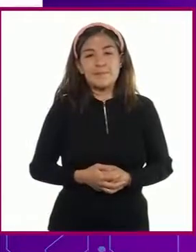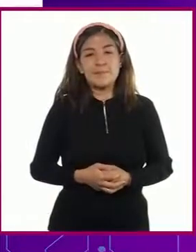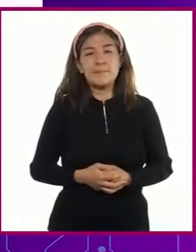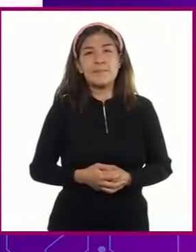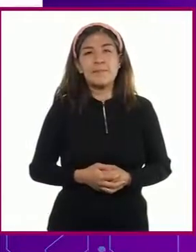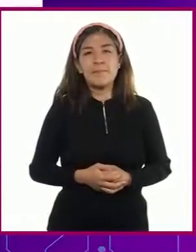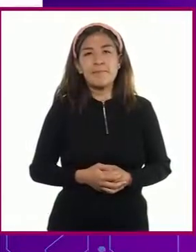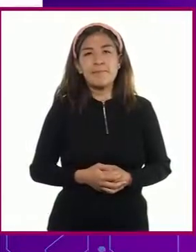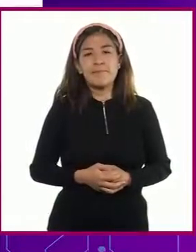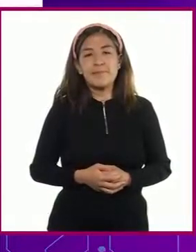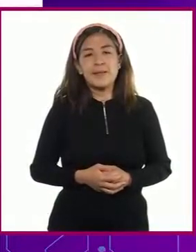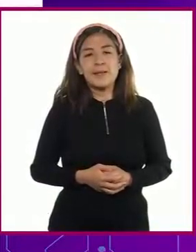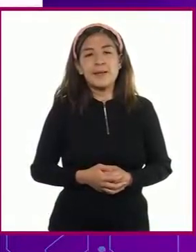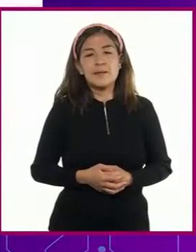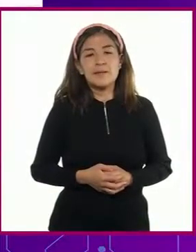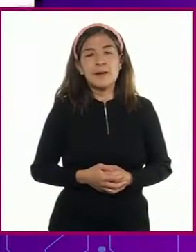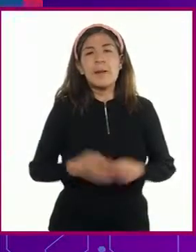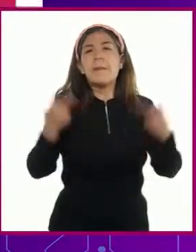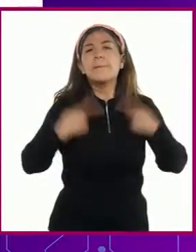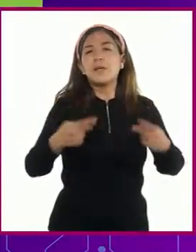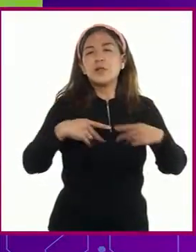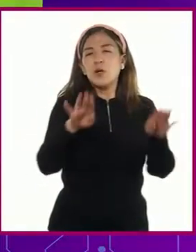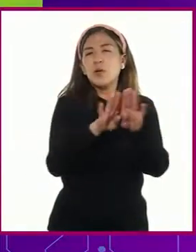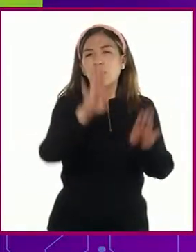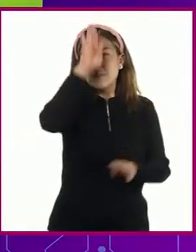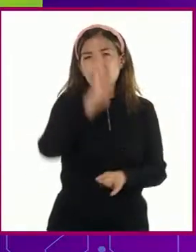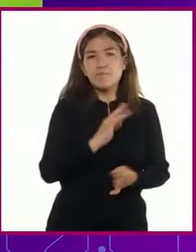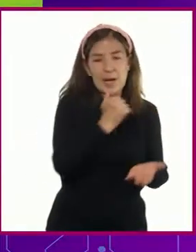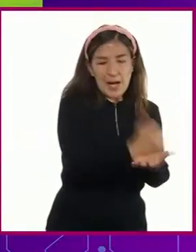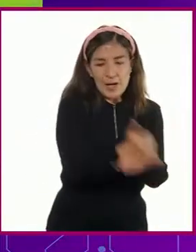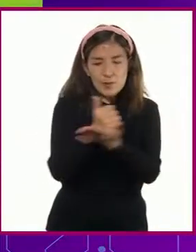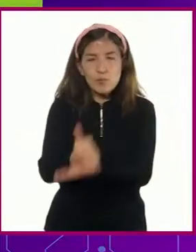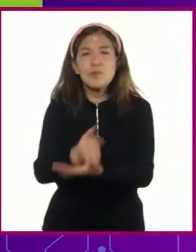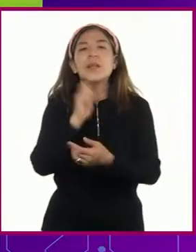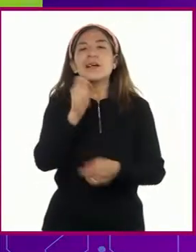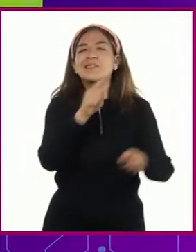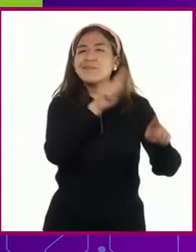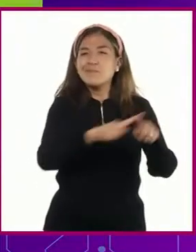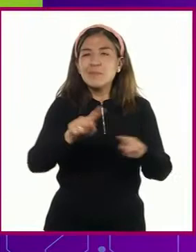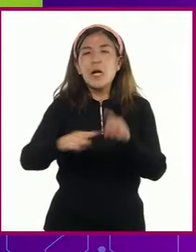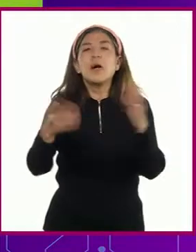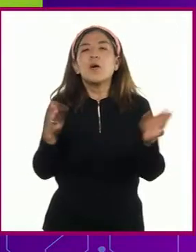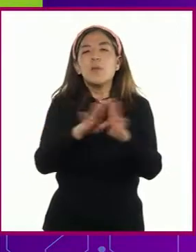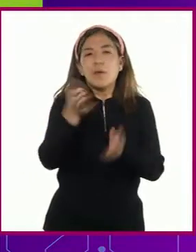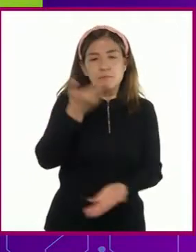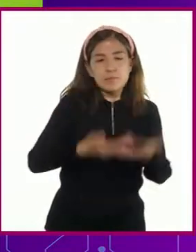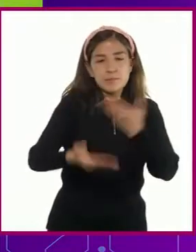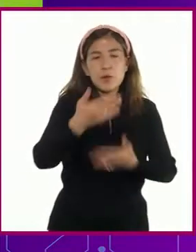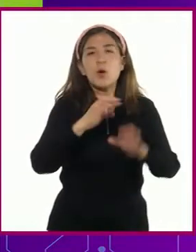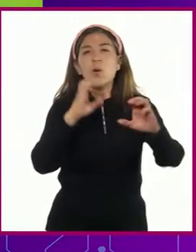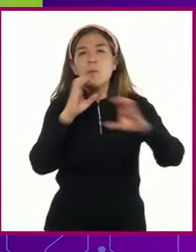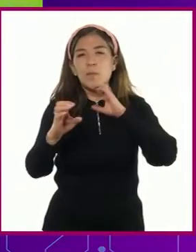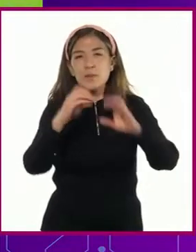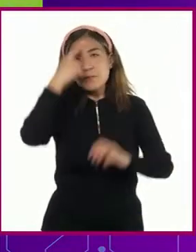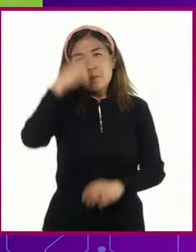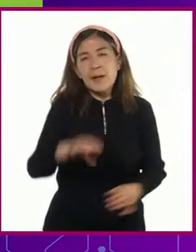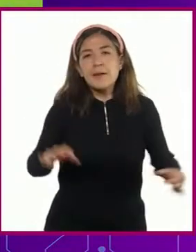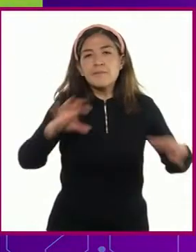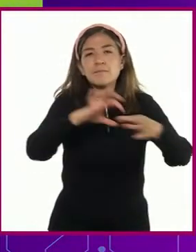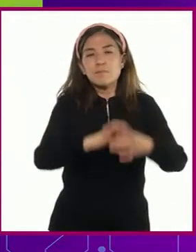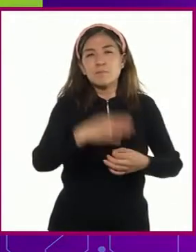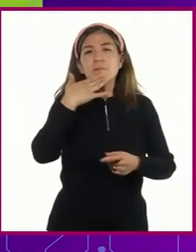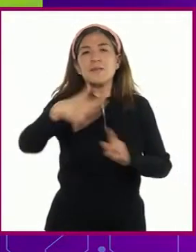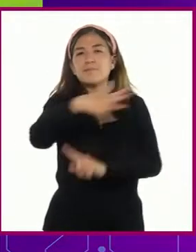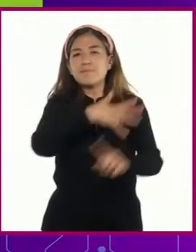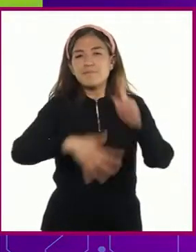Entre las múltiples funciones de los mediadores está la gestión de la comunicación para propiciar que el encuentro de las partes se dé en un